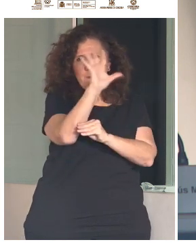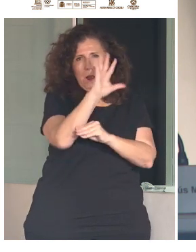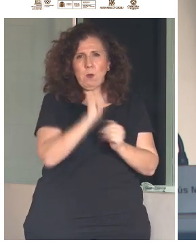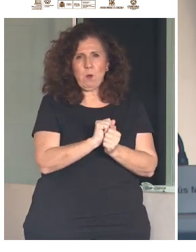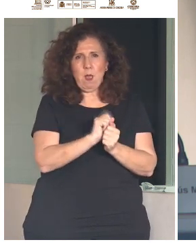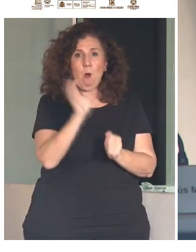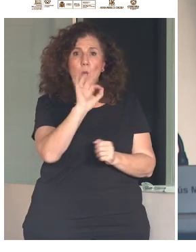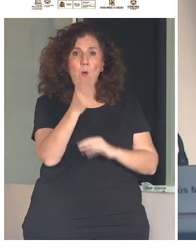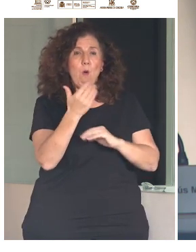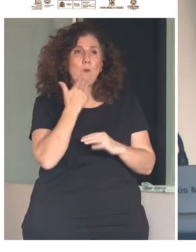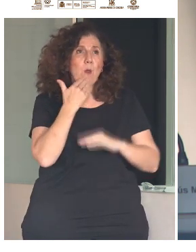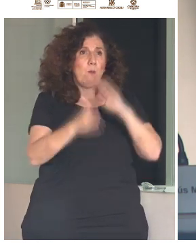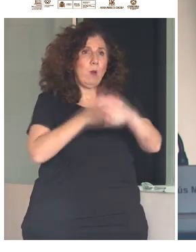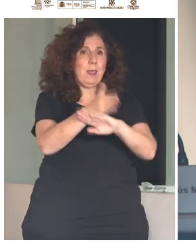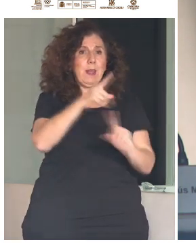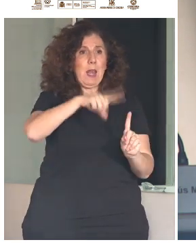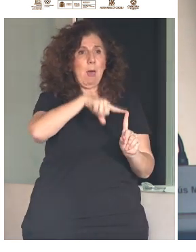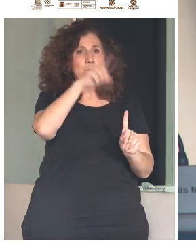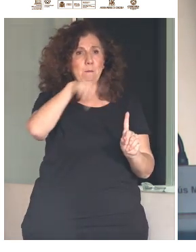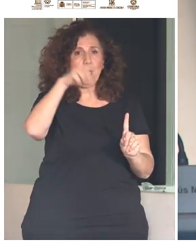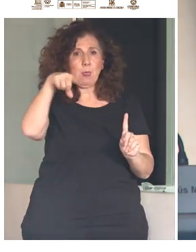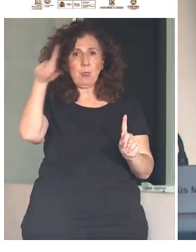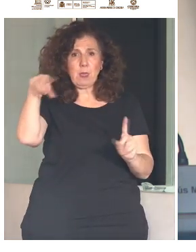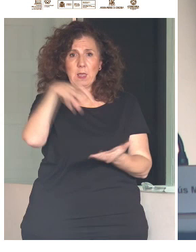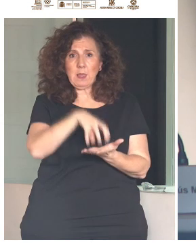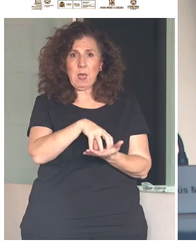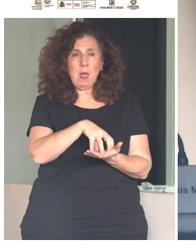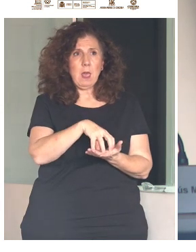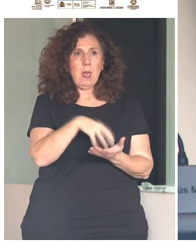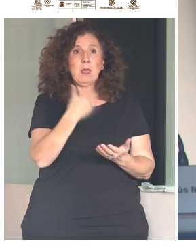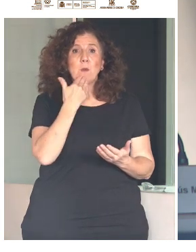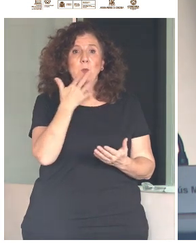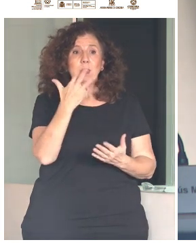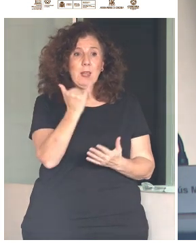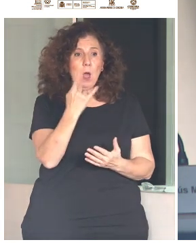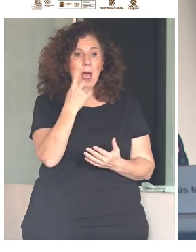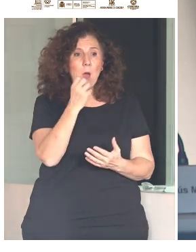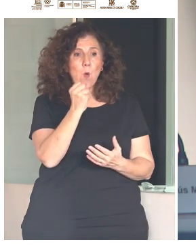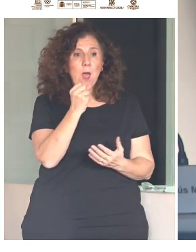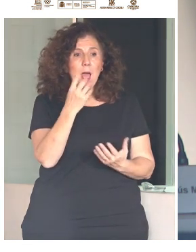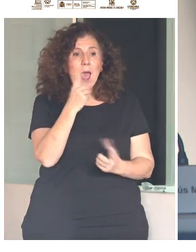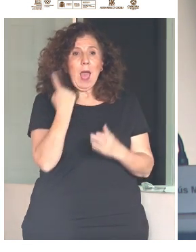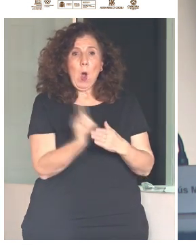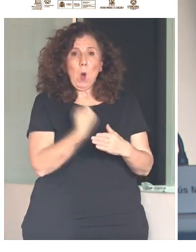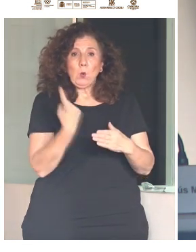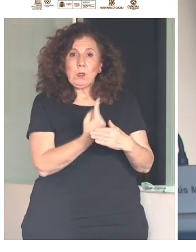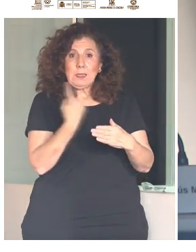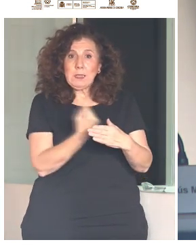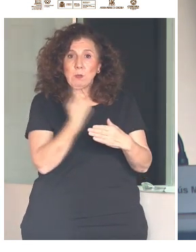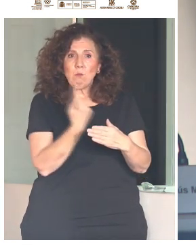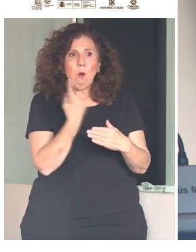a la mezquita suponga para una persona con trastorno del espectro del autismo una experiencia aterradora,